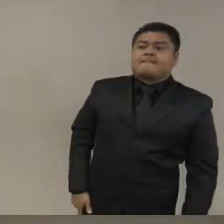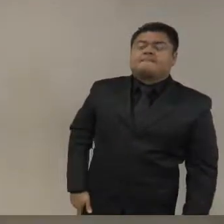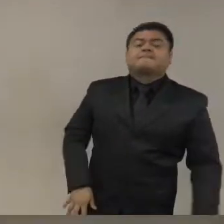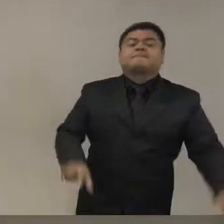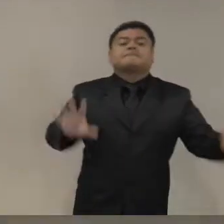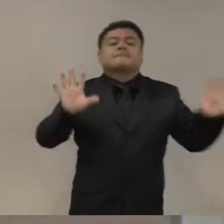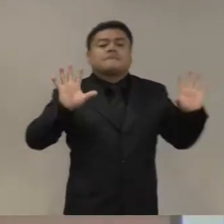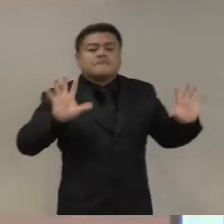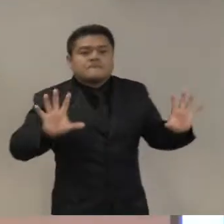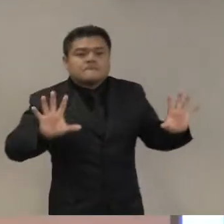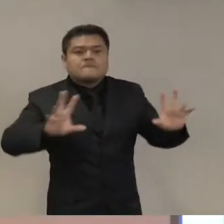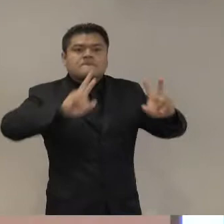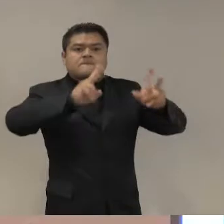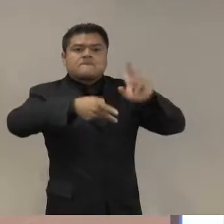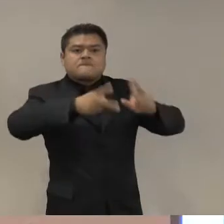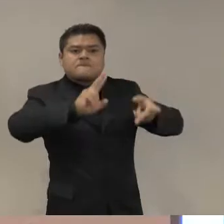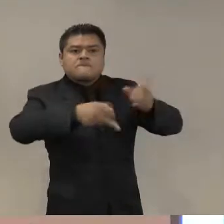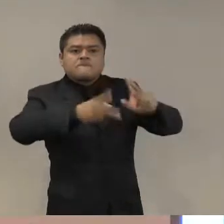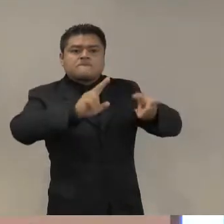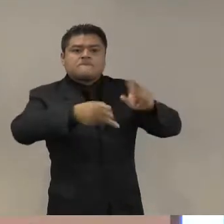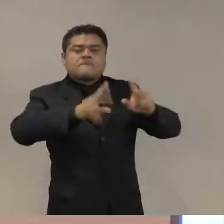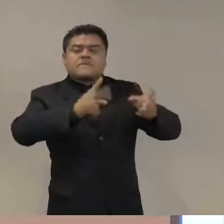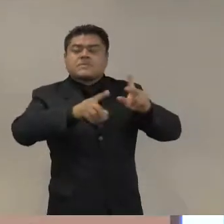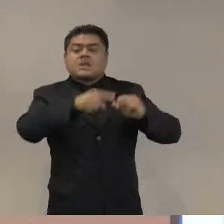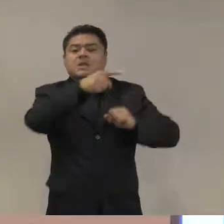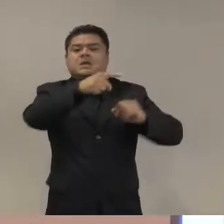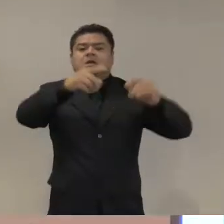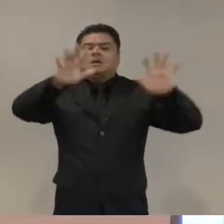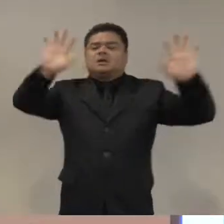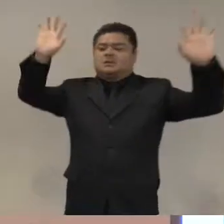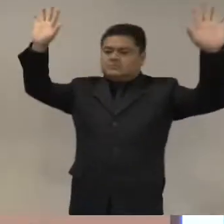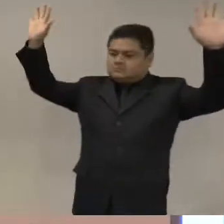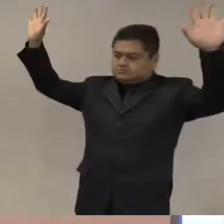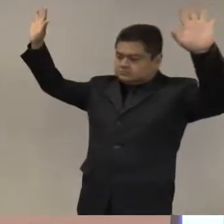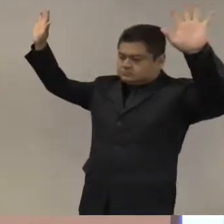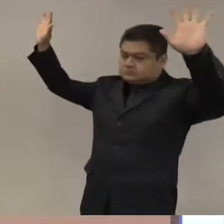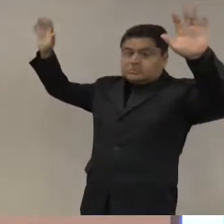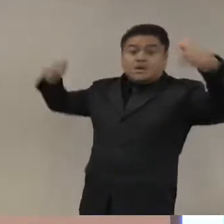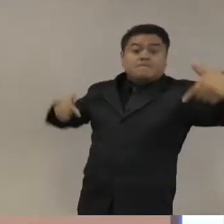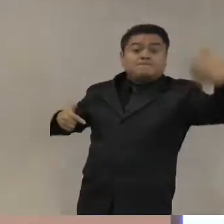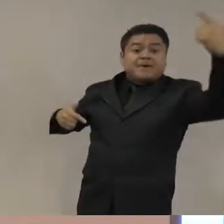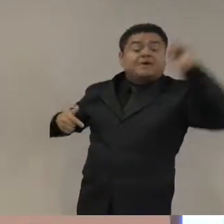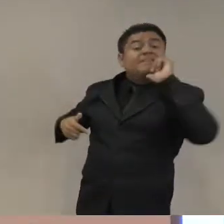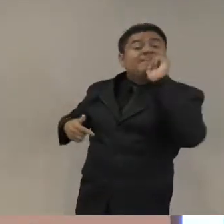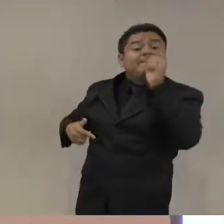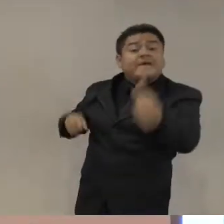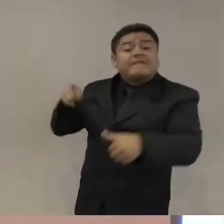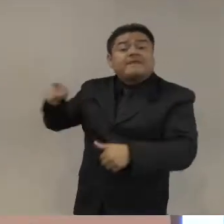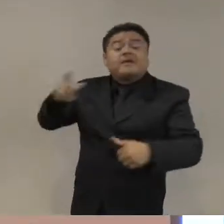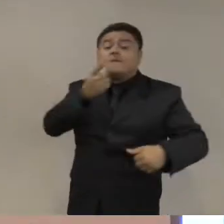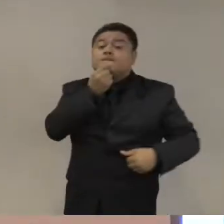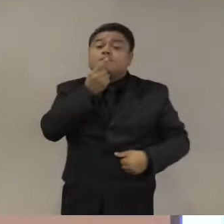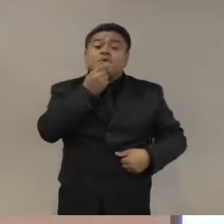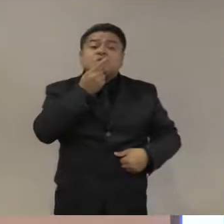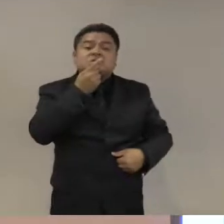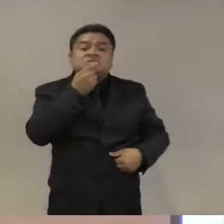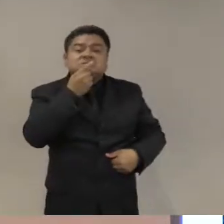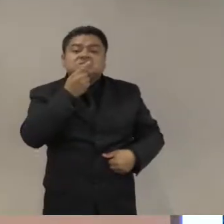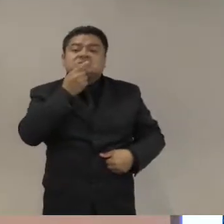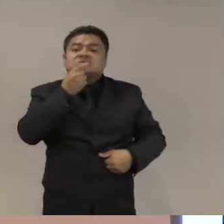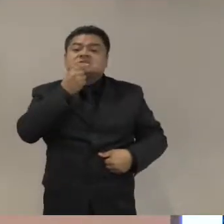hablar con el señor. Y el señor, en fin, se rindió sin disparar, sin usar fuerza. Y es el modelo de la